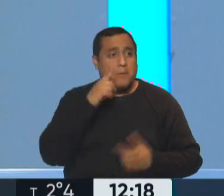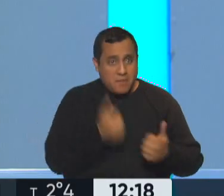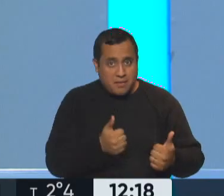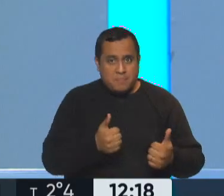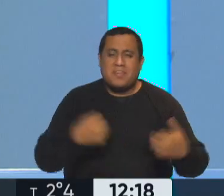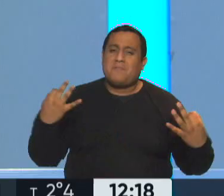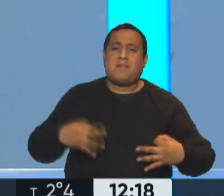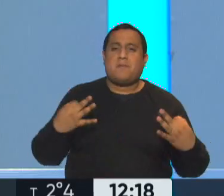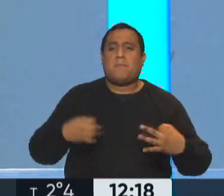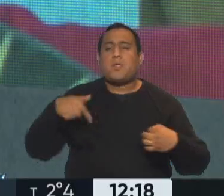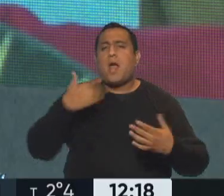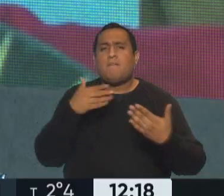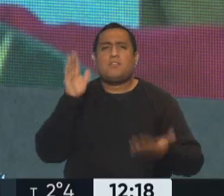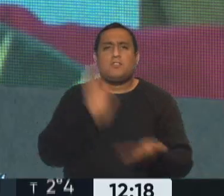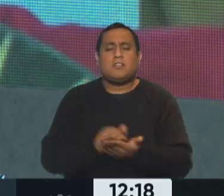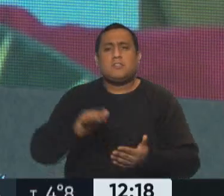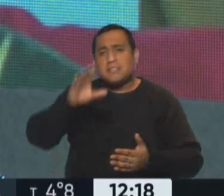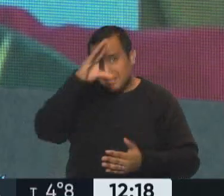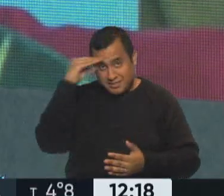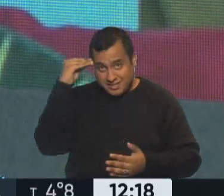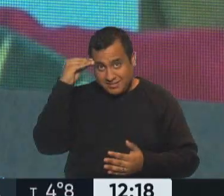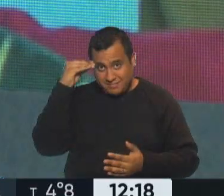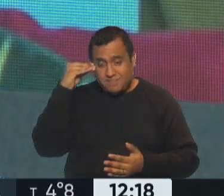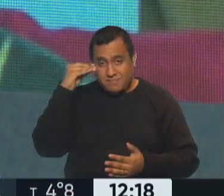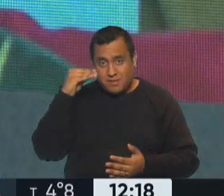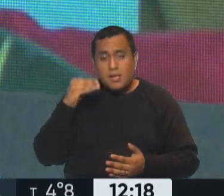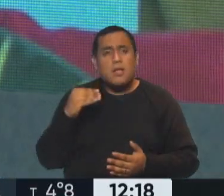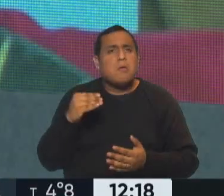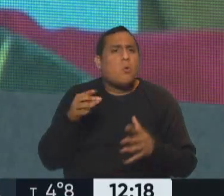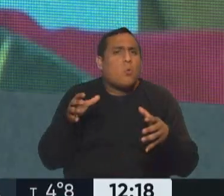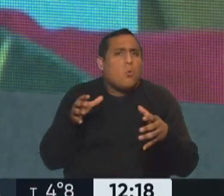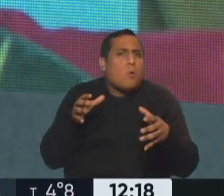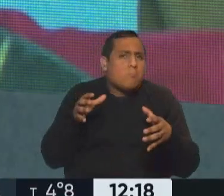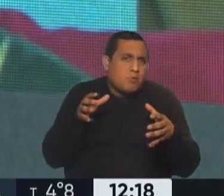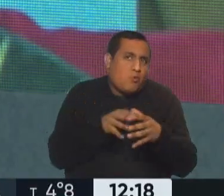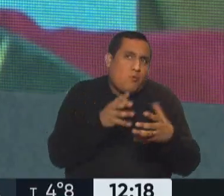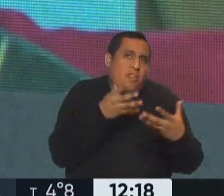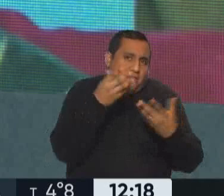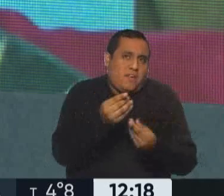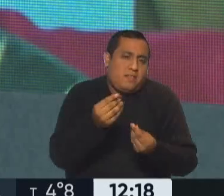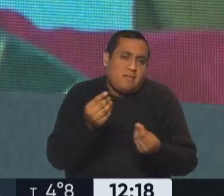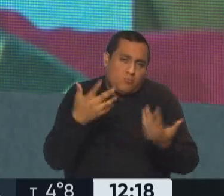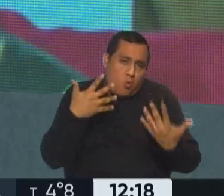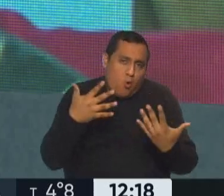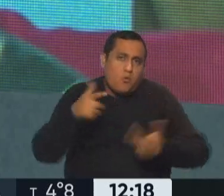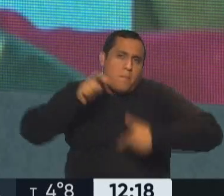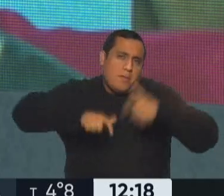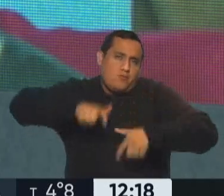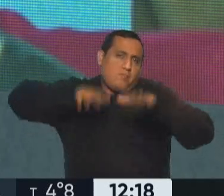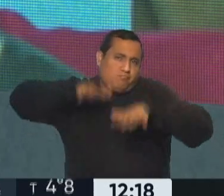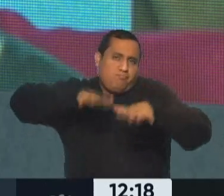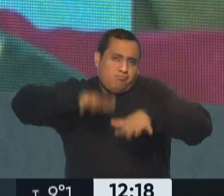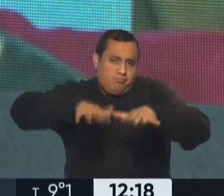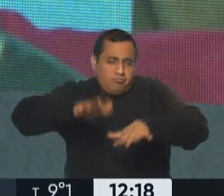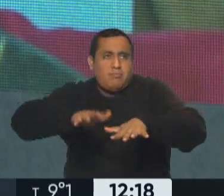excelente. Bueno, arrancamos con Cristina, Pedro. Con Cristina. La defensa es obvia, las manifestaciones de respaldo no se